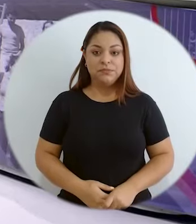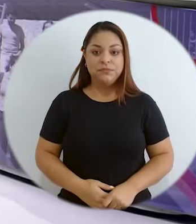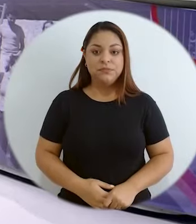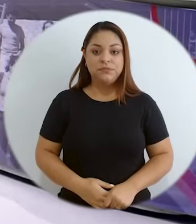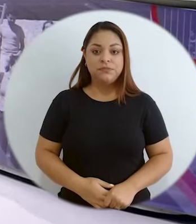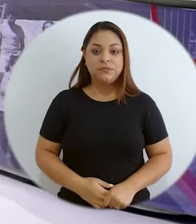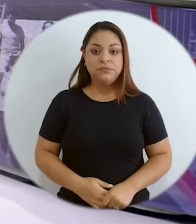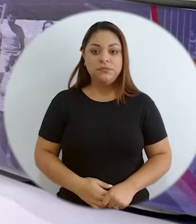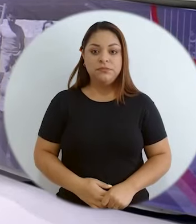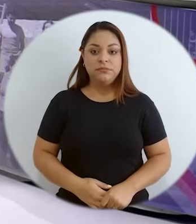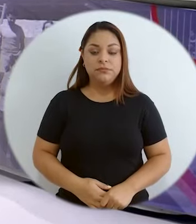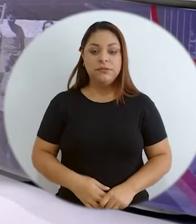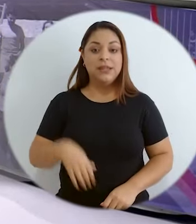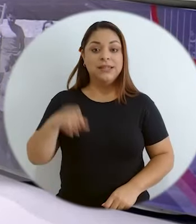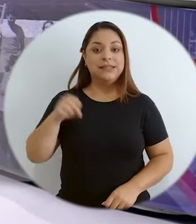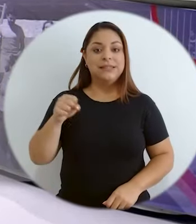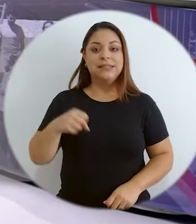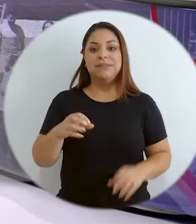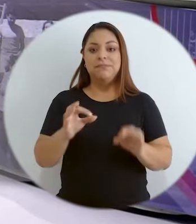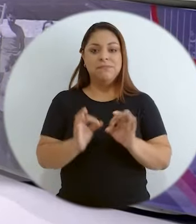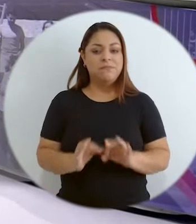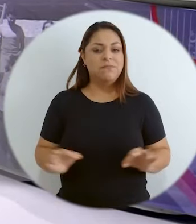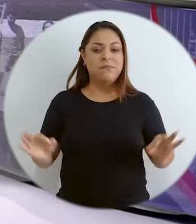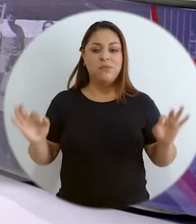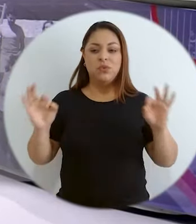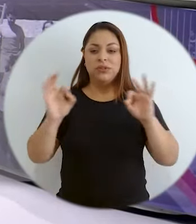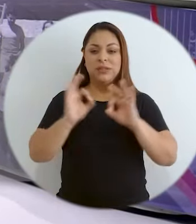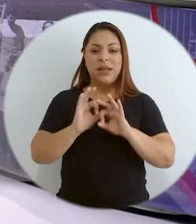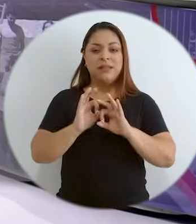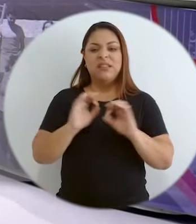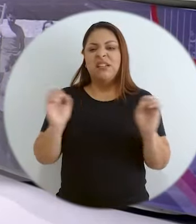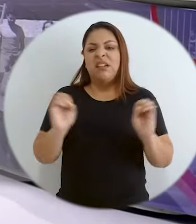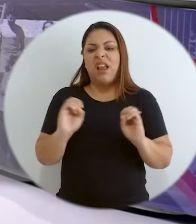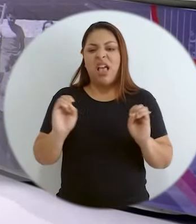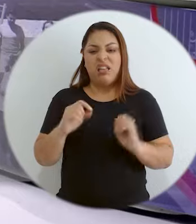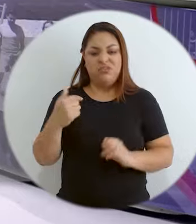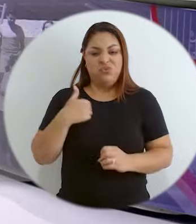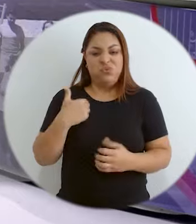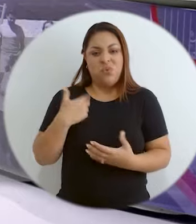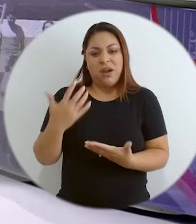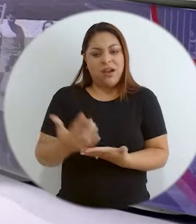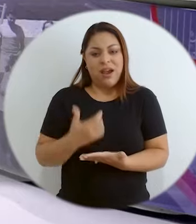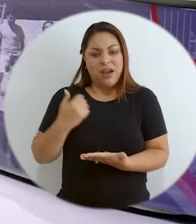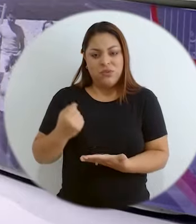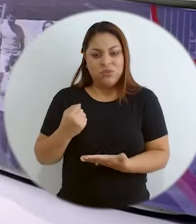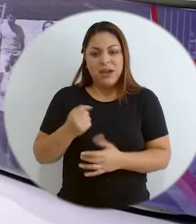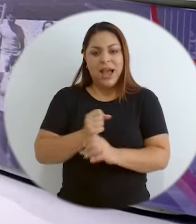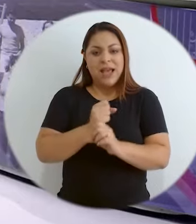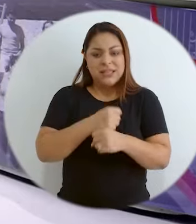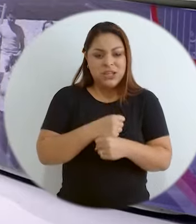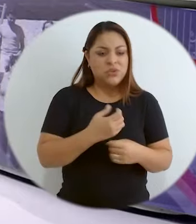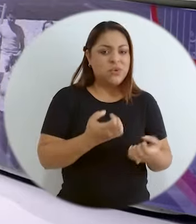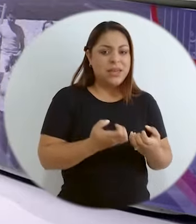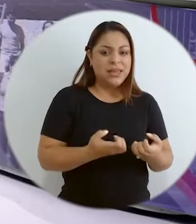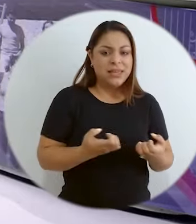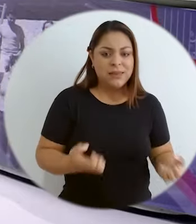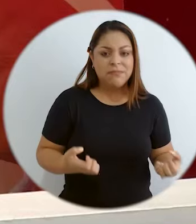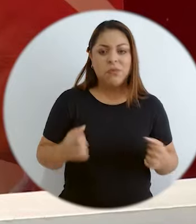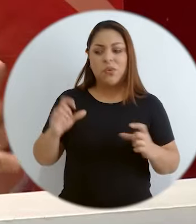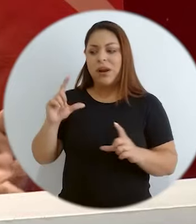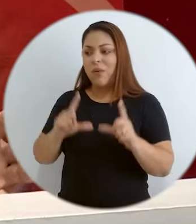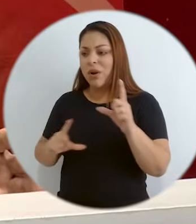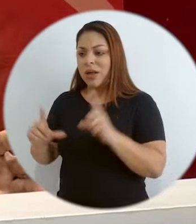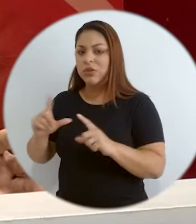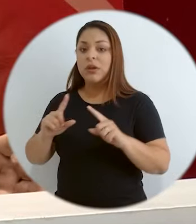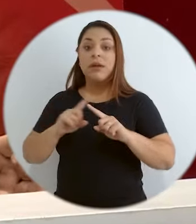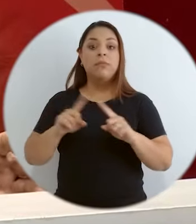es importantísimo pensar en que nada gano yo generando infraestructura y equipamiento y